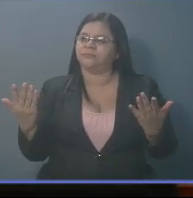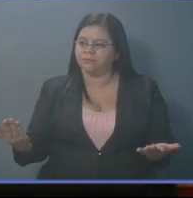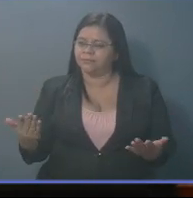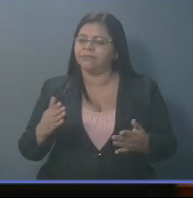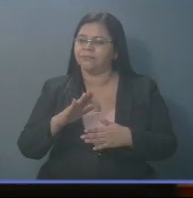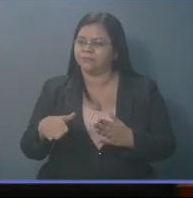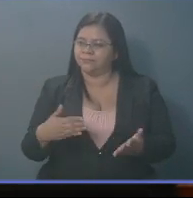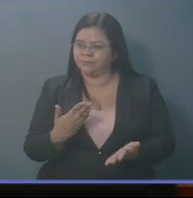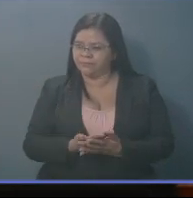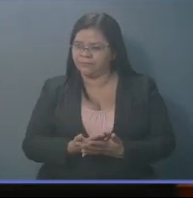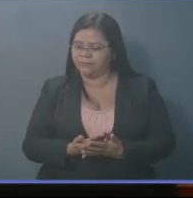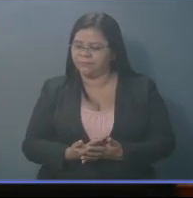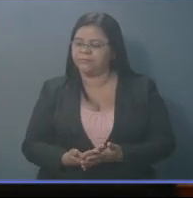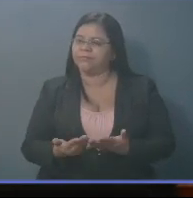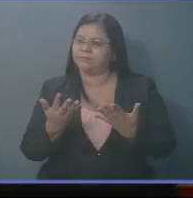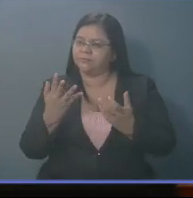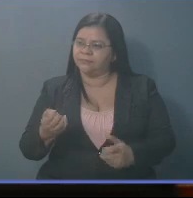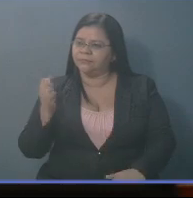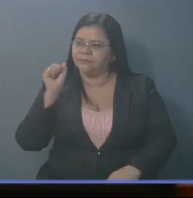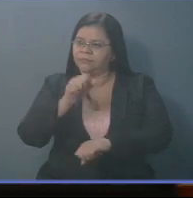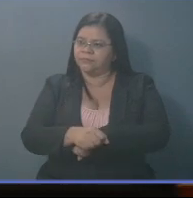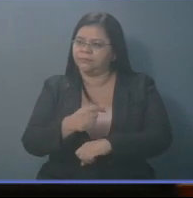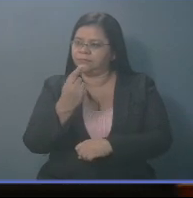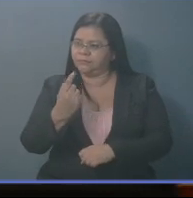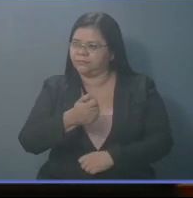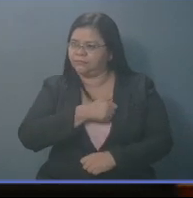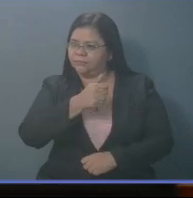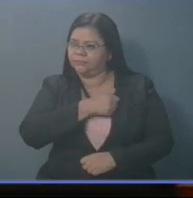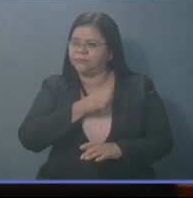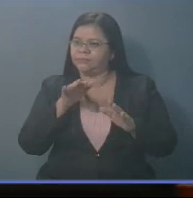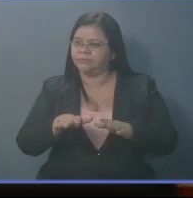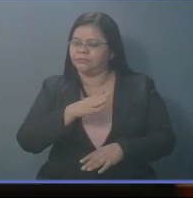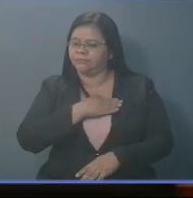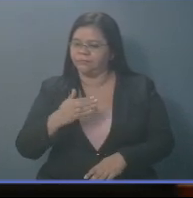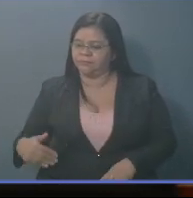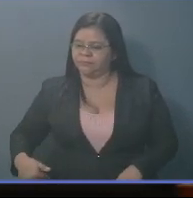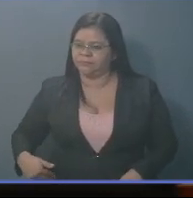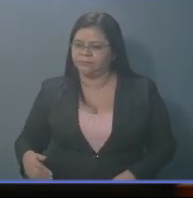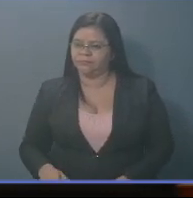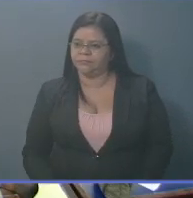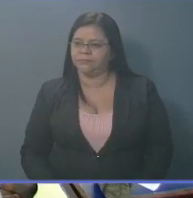acto de usurpación de funciones. Muchas gracias, señor presidente.